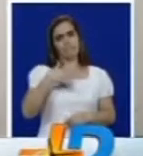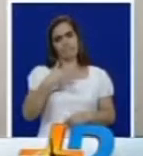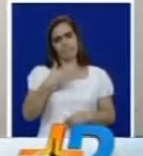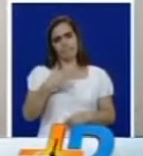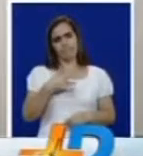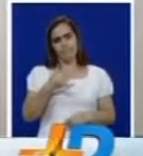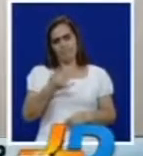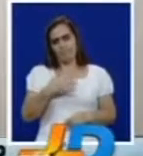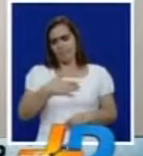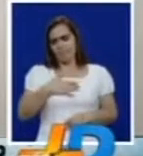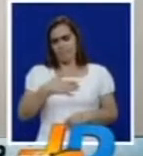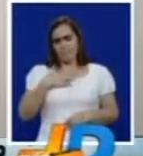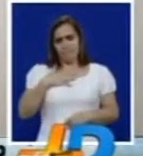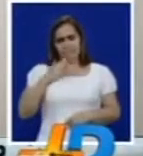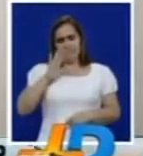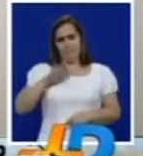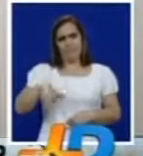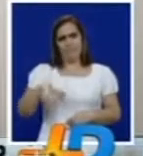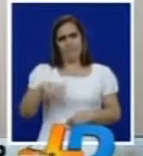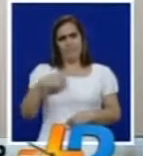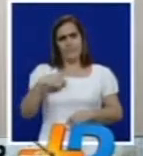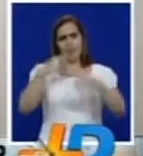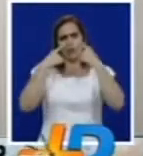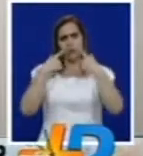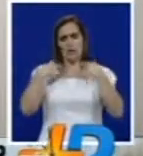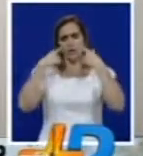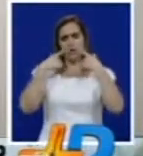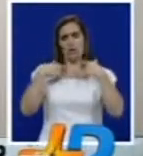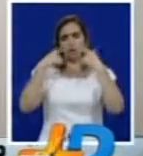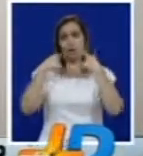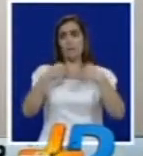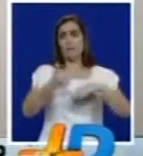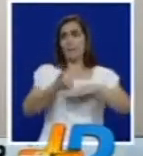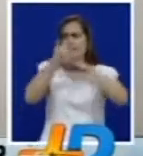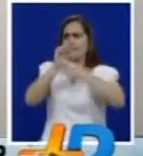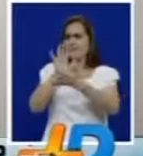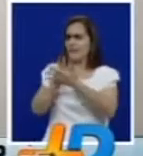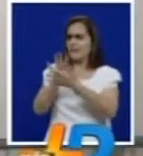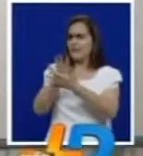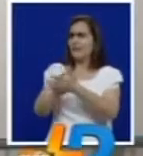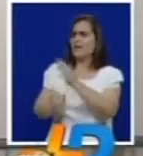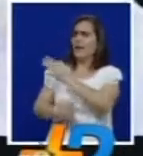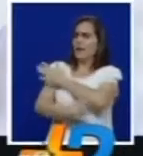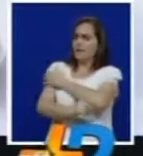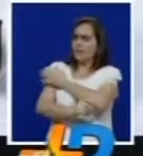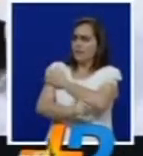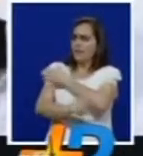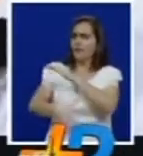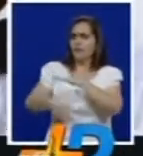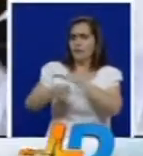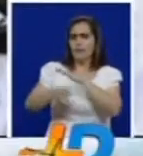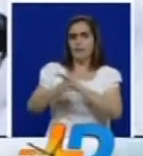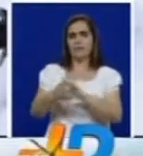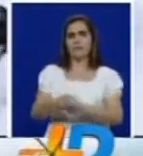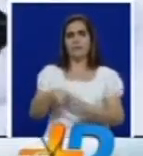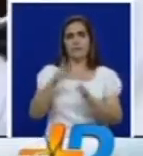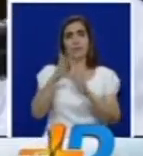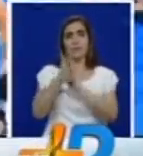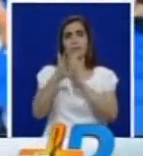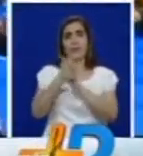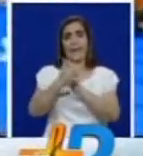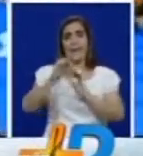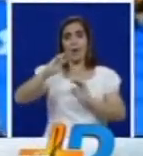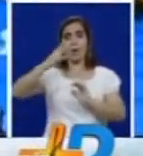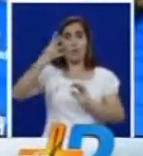cuando terminó la pelea yo hacía solamente llorar y mi jefe Sergio me calmó y me dijo que echara para adelante anunció que la herida que sufrió en el cuarto